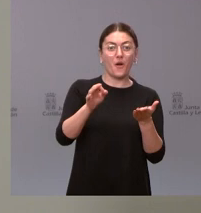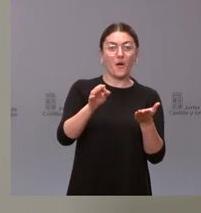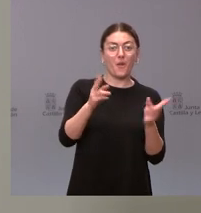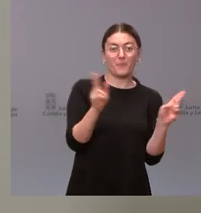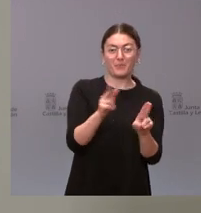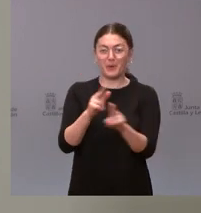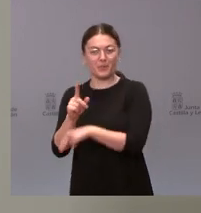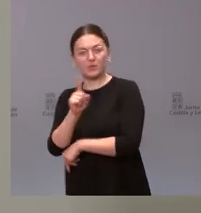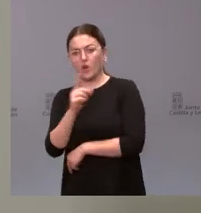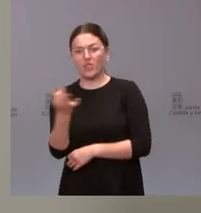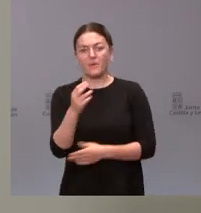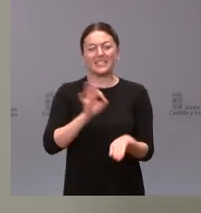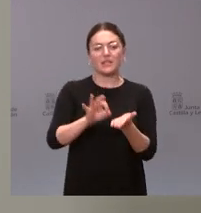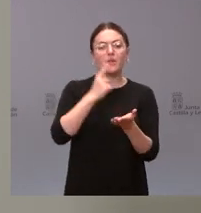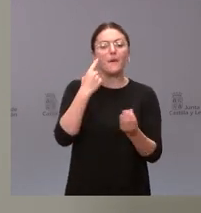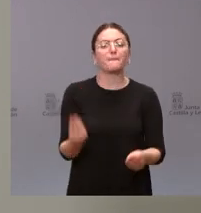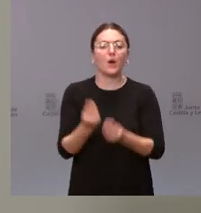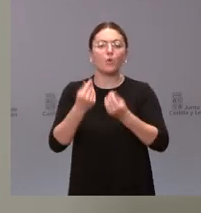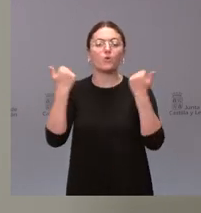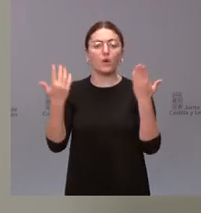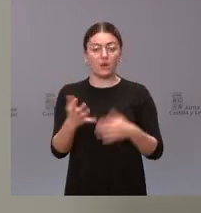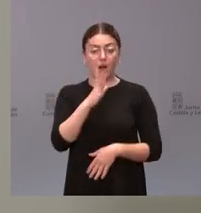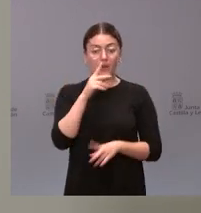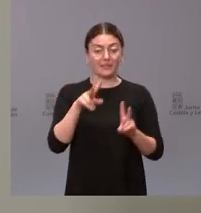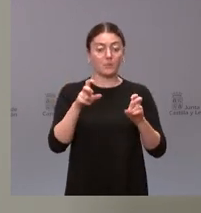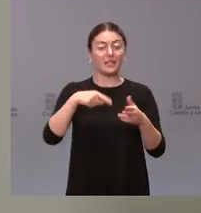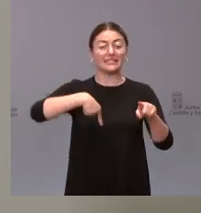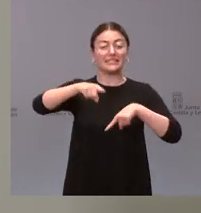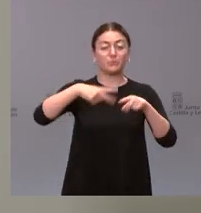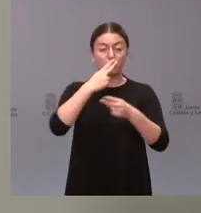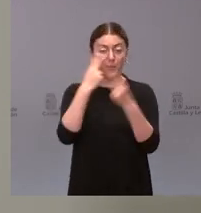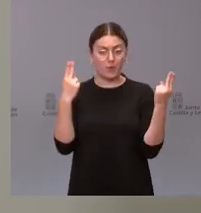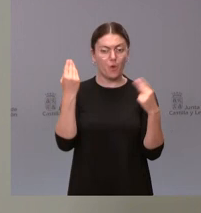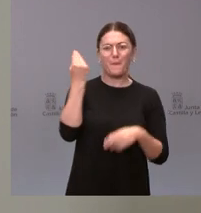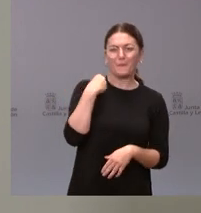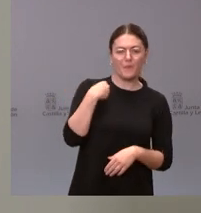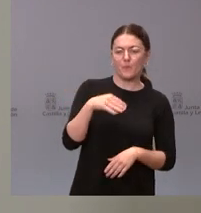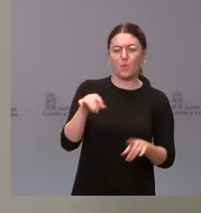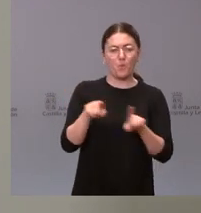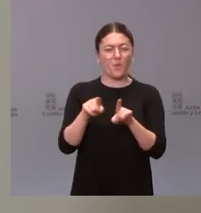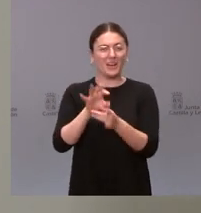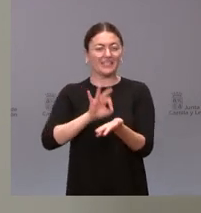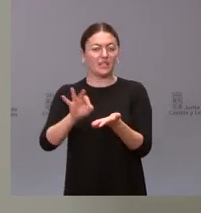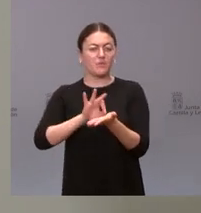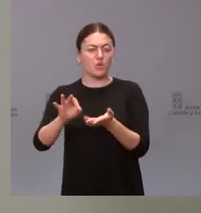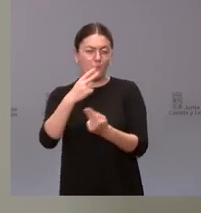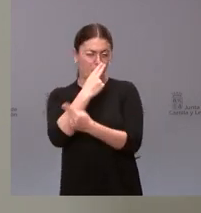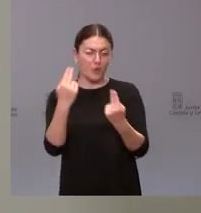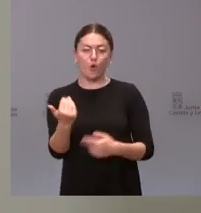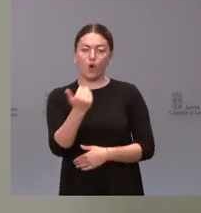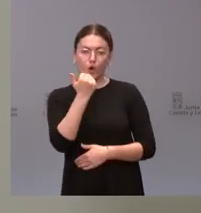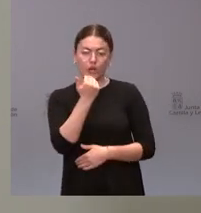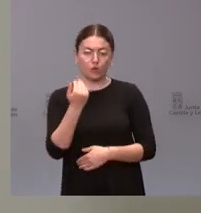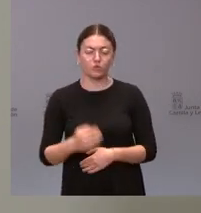mejora lo que vemos hoy en relación con el transporte público lo estamos viendo también con el servicio público de correos no son mucha